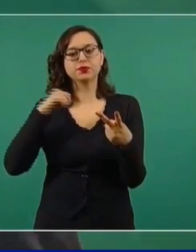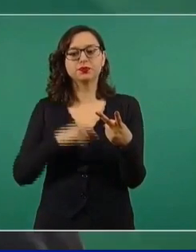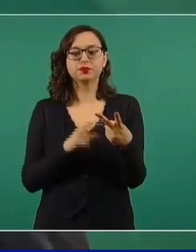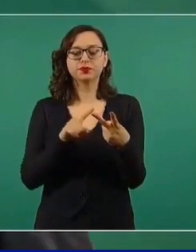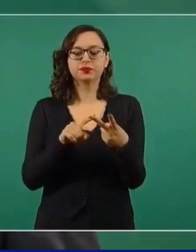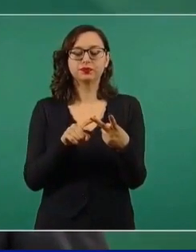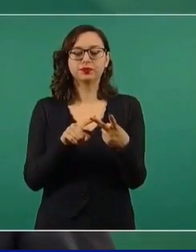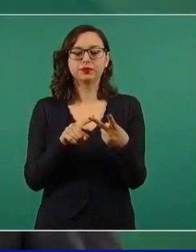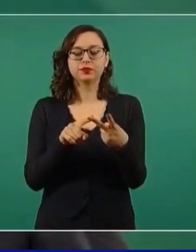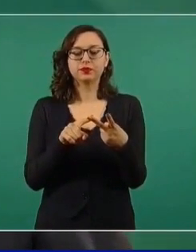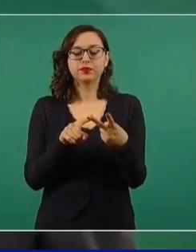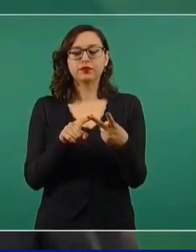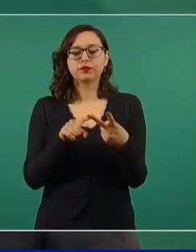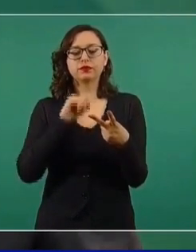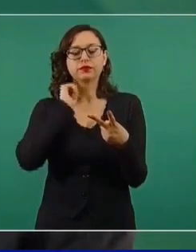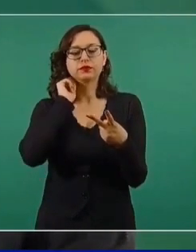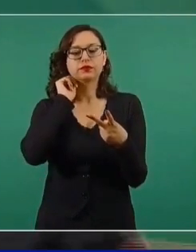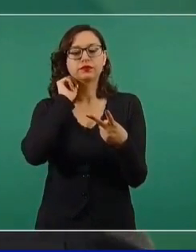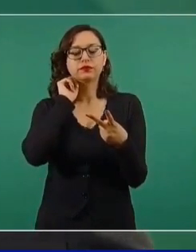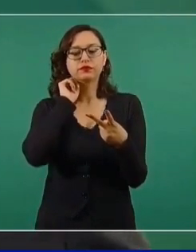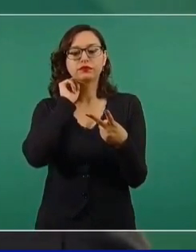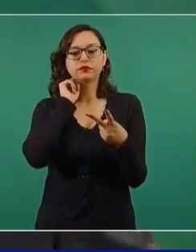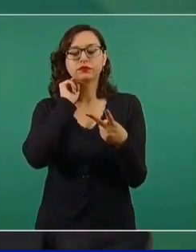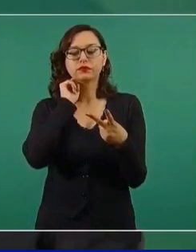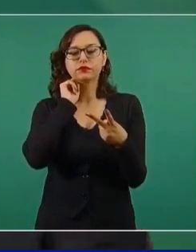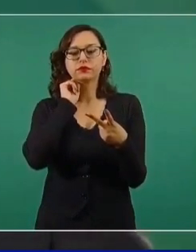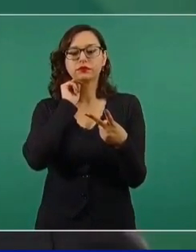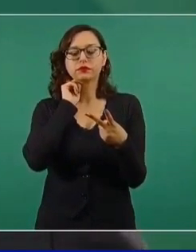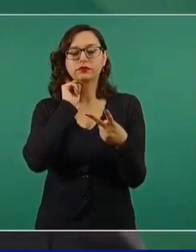Saben que ahí no ha habido